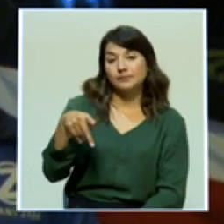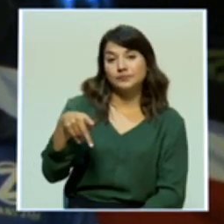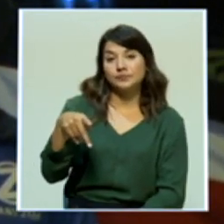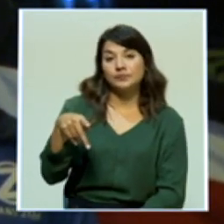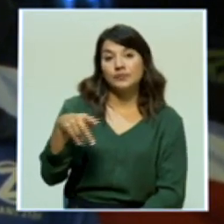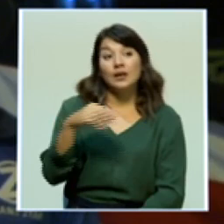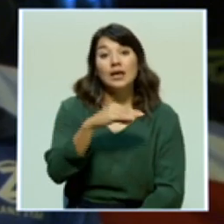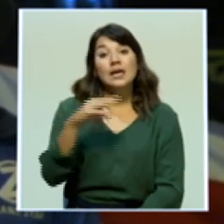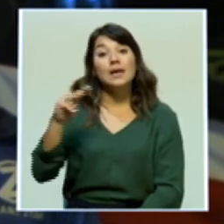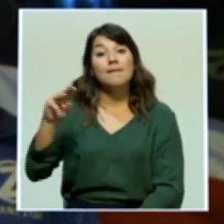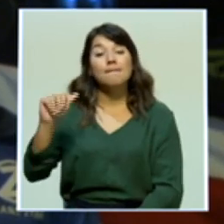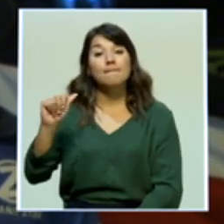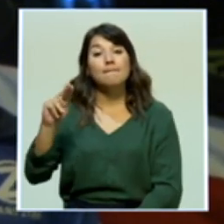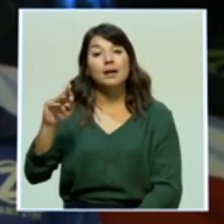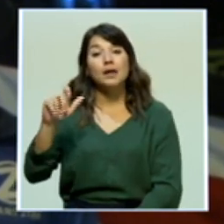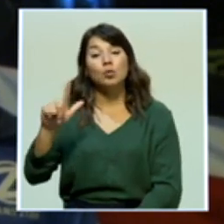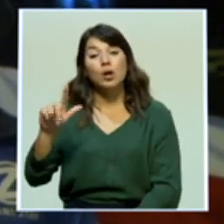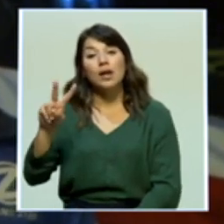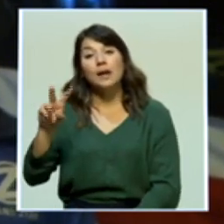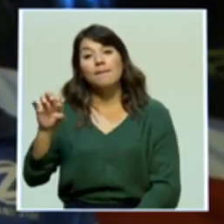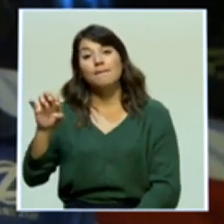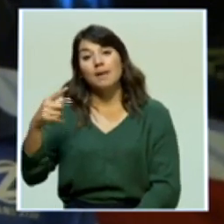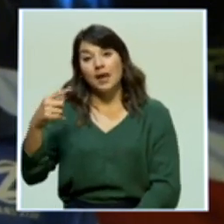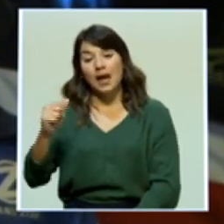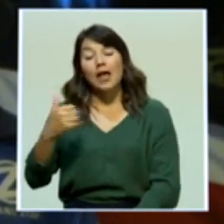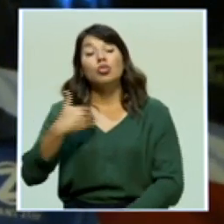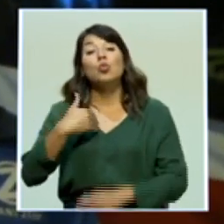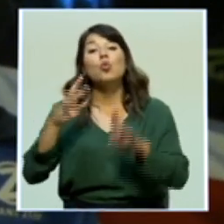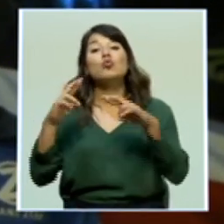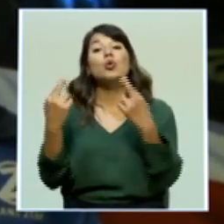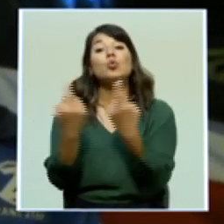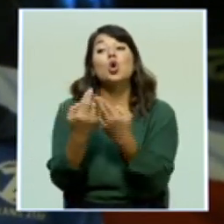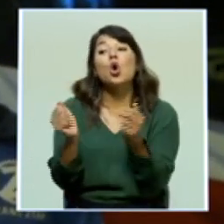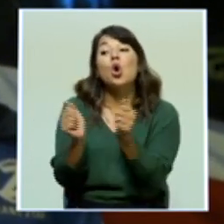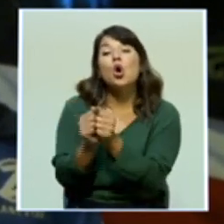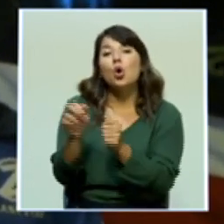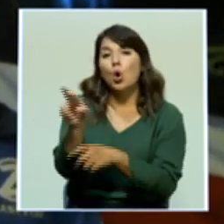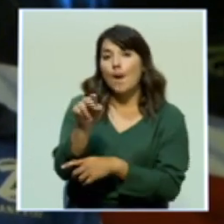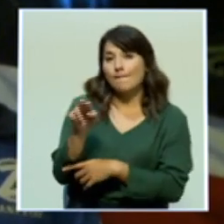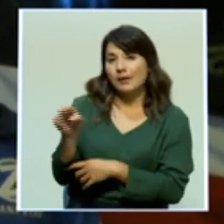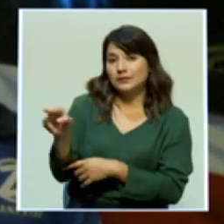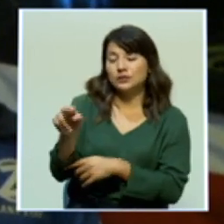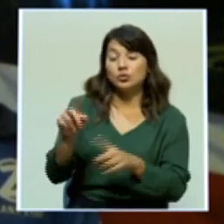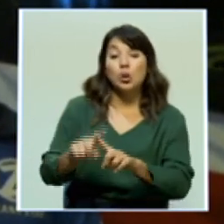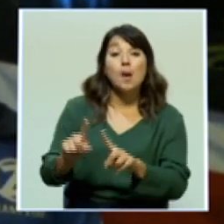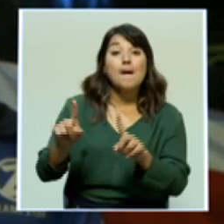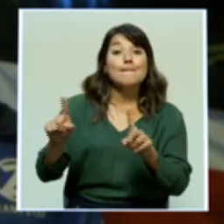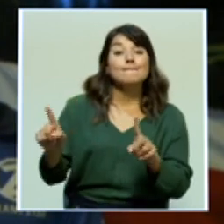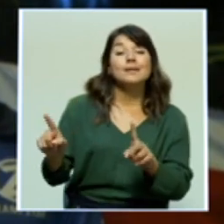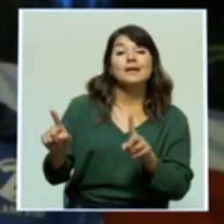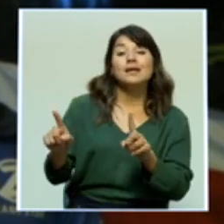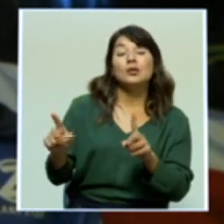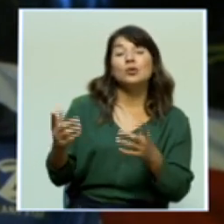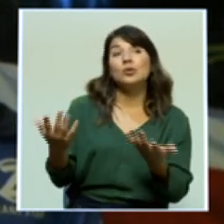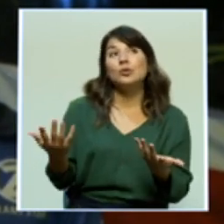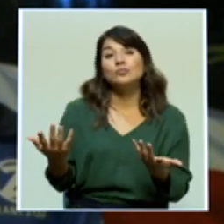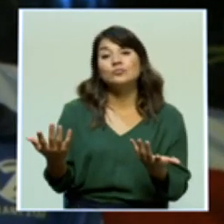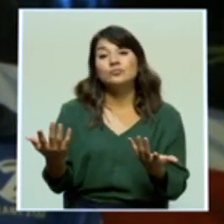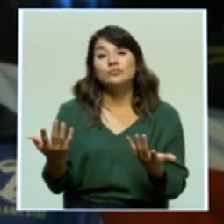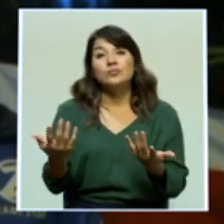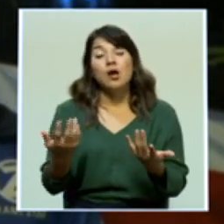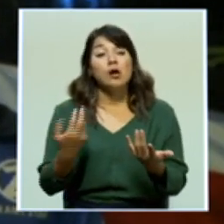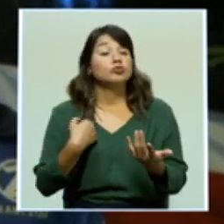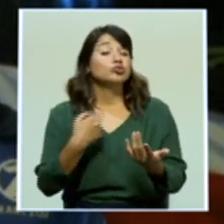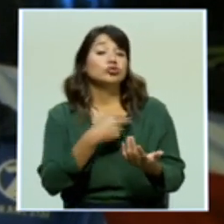Don Manuel Vega se reunió con ciertos compañeros, ¿verdad? Pero la respuesta o podemos decir que